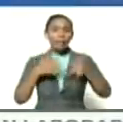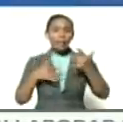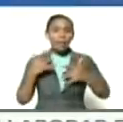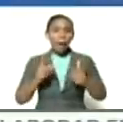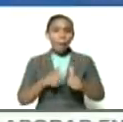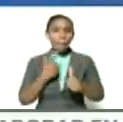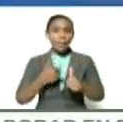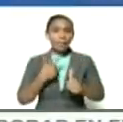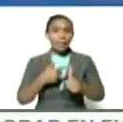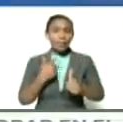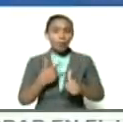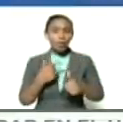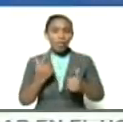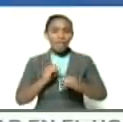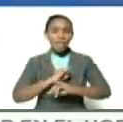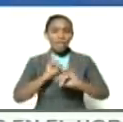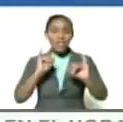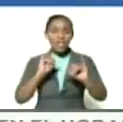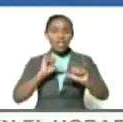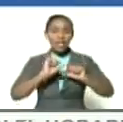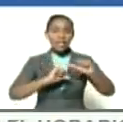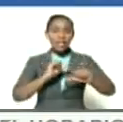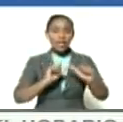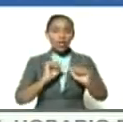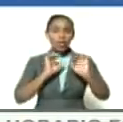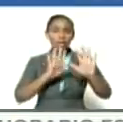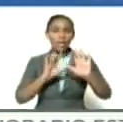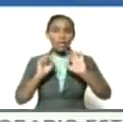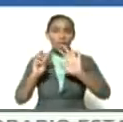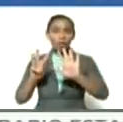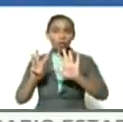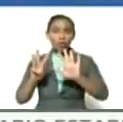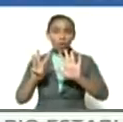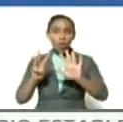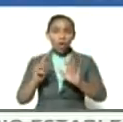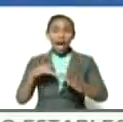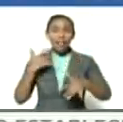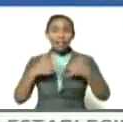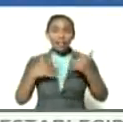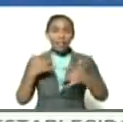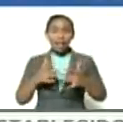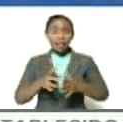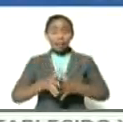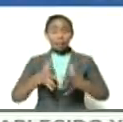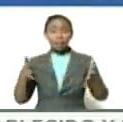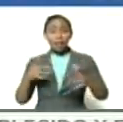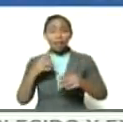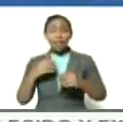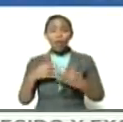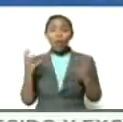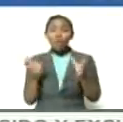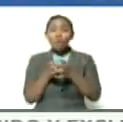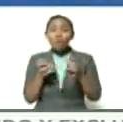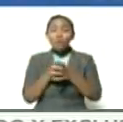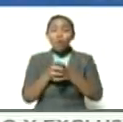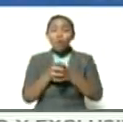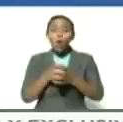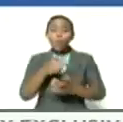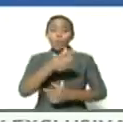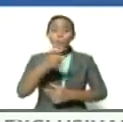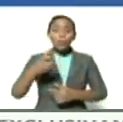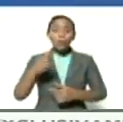principio finales del siglo 18 actos quijotescos de un puñado de valientes